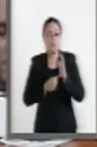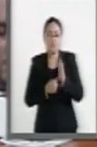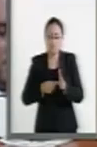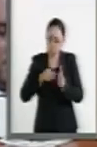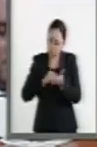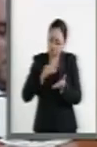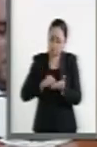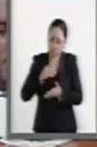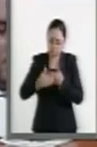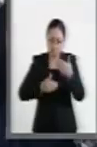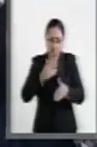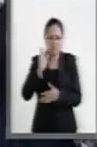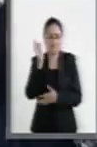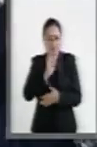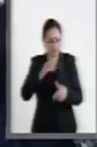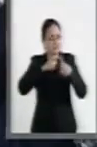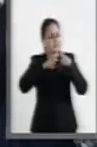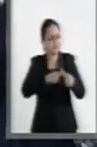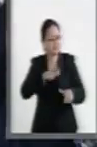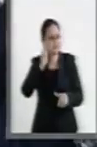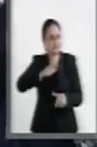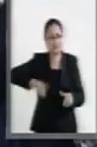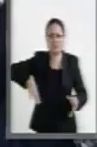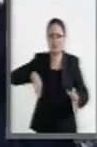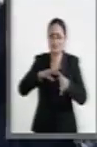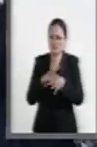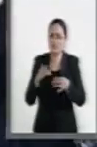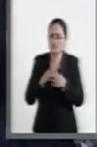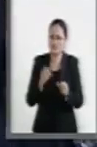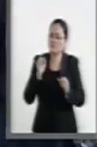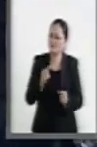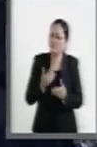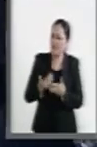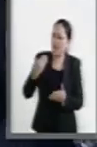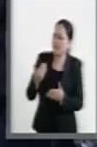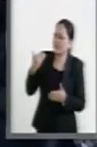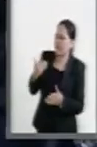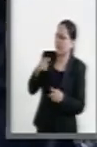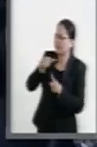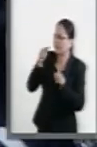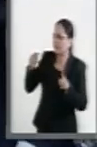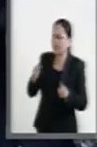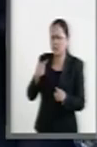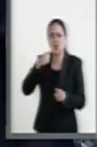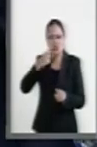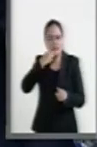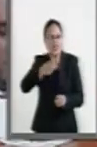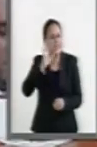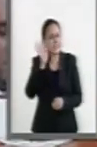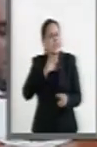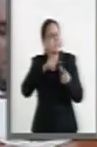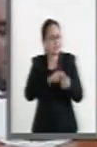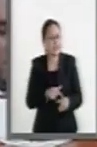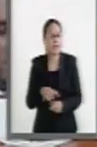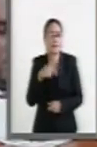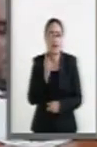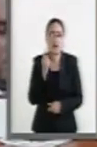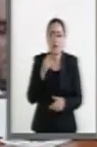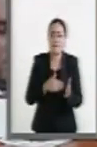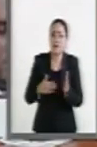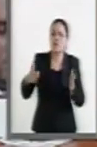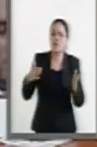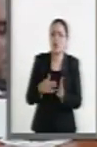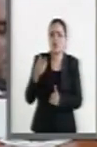y probablemente se mantenga, como ya lo comenté, en algunos estados de nuestro país. Pero del millón doscientos mil